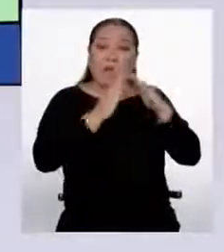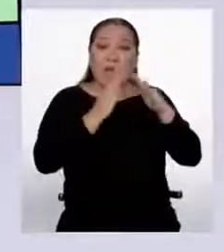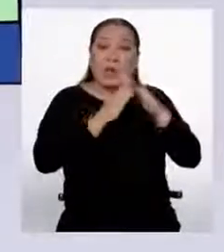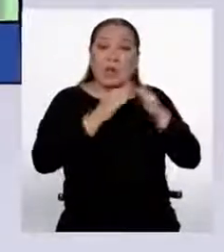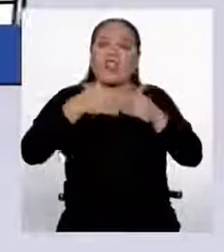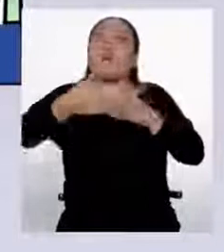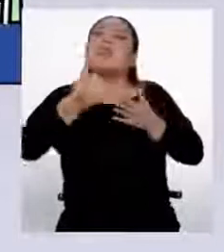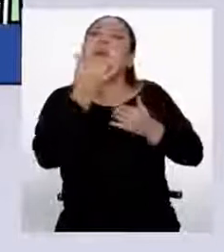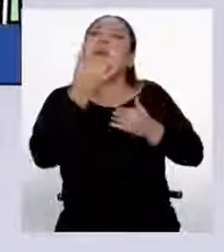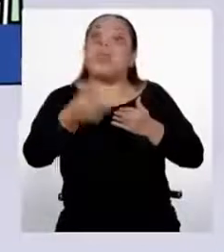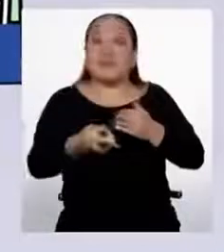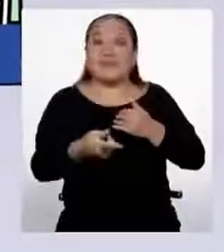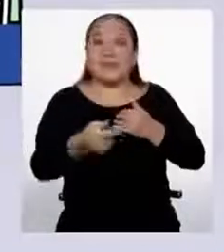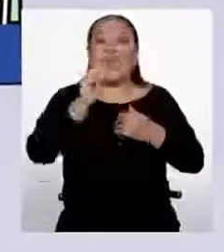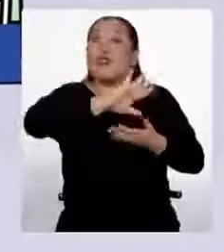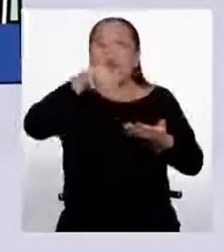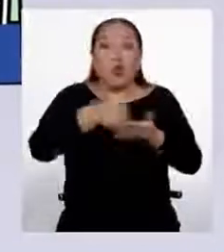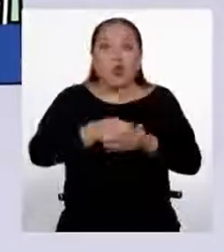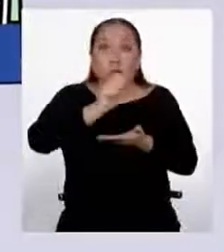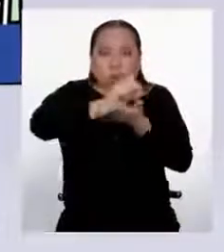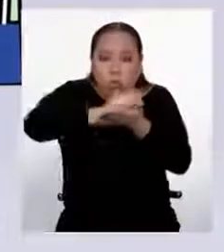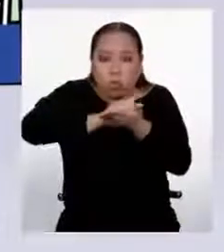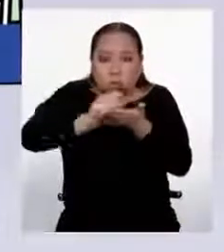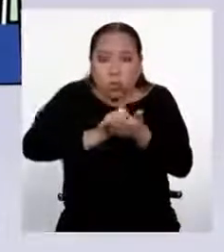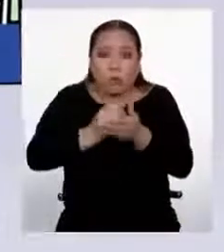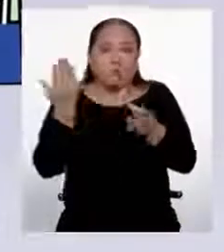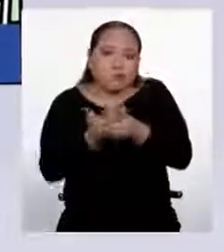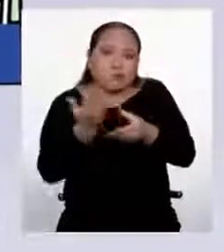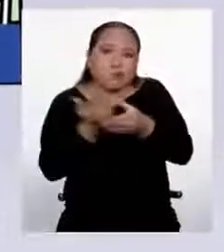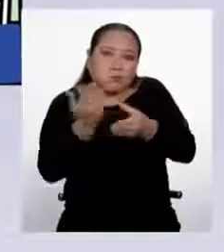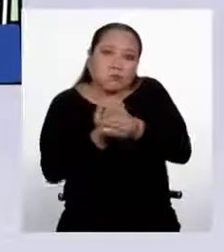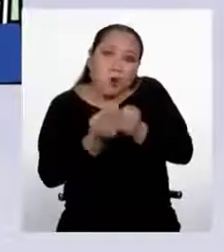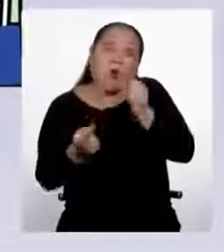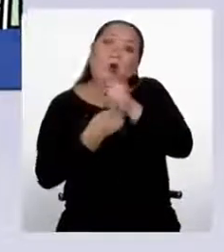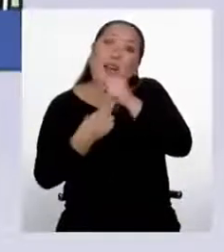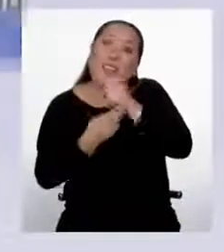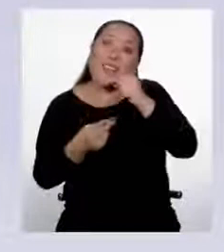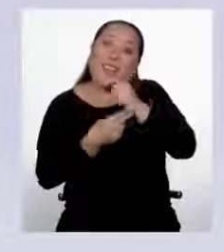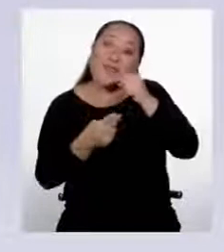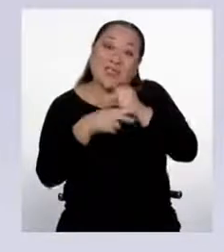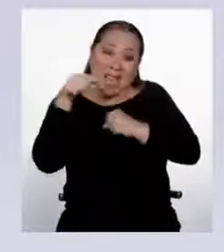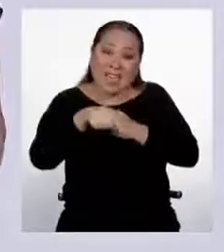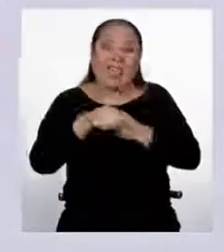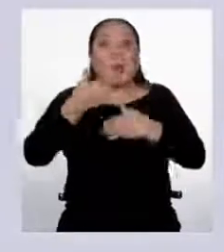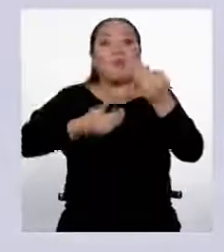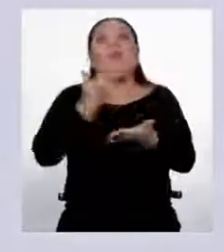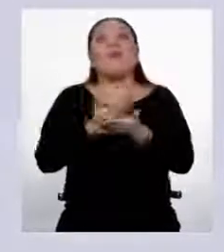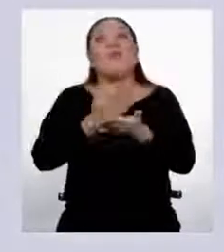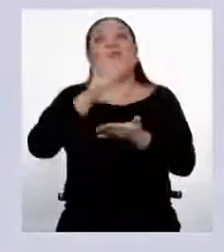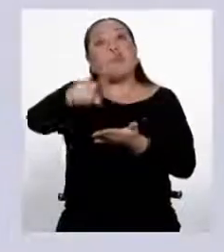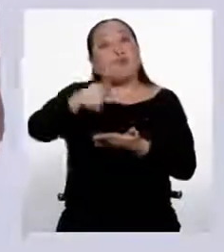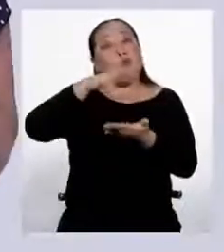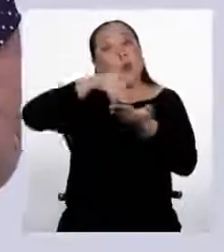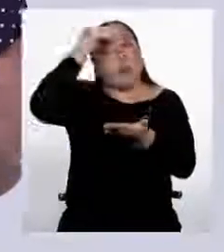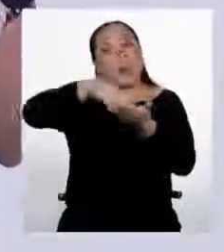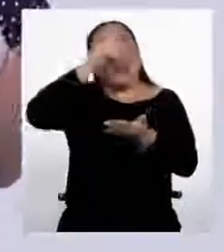Recuerda guardar en un folder todas tus notas y explicaciones, porque en este folder archivarás las evidencias de tu aprendizaje. Si a